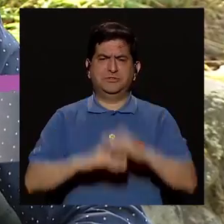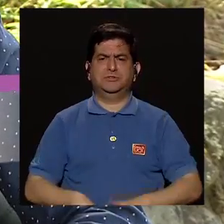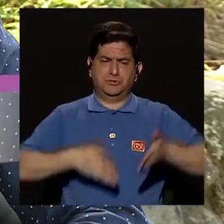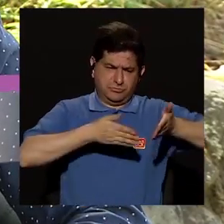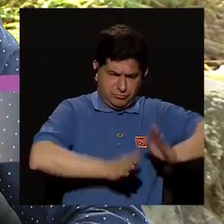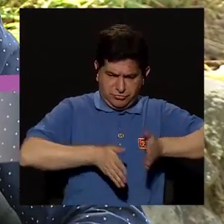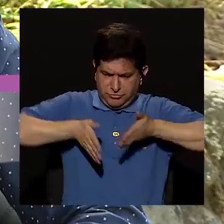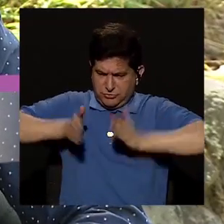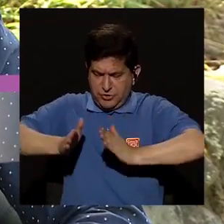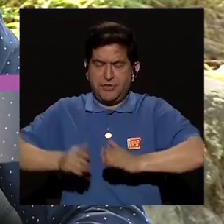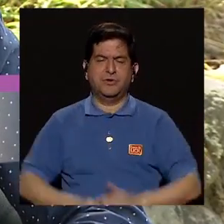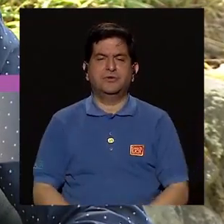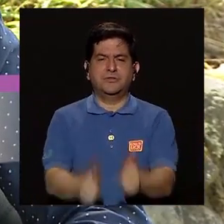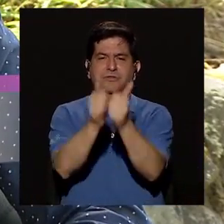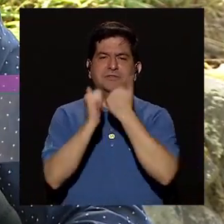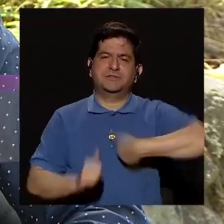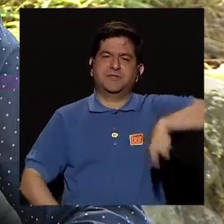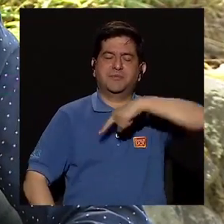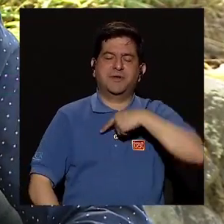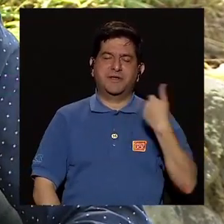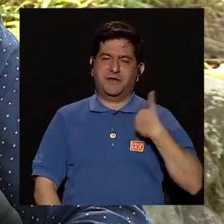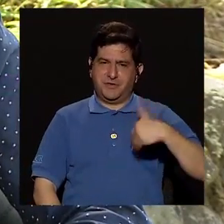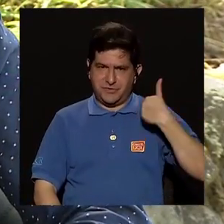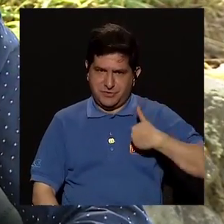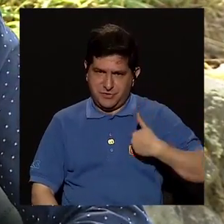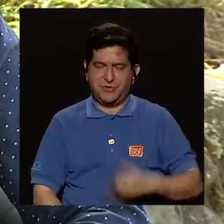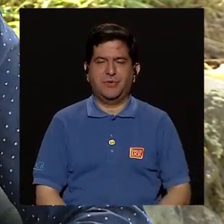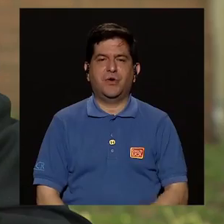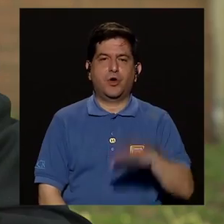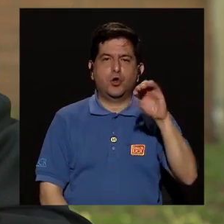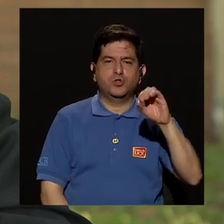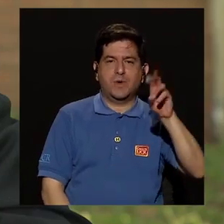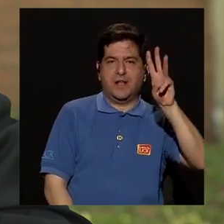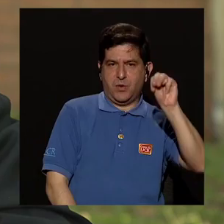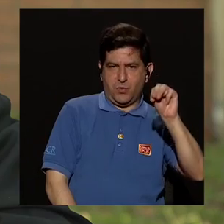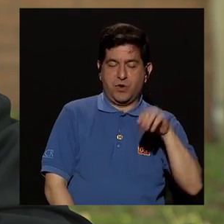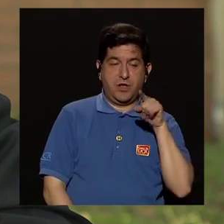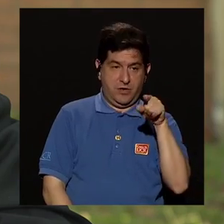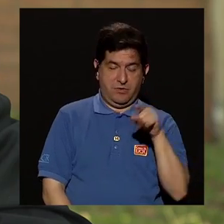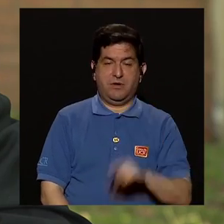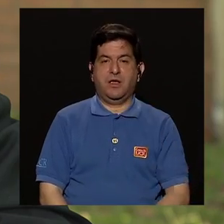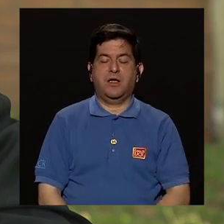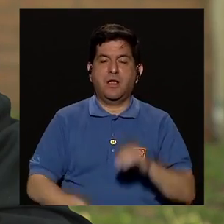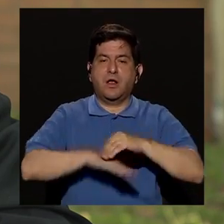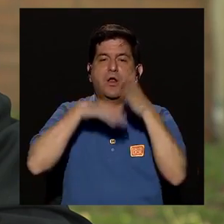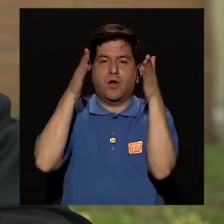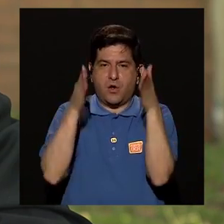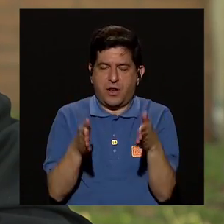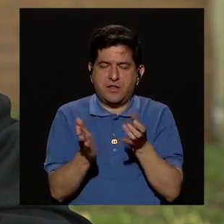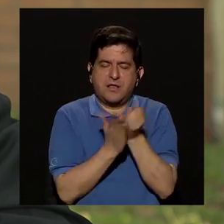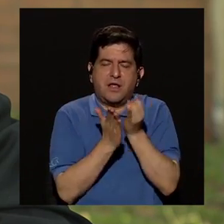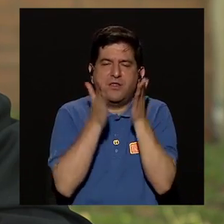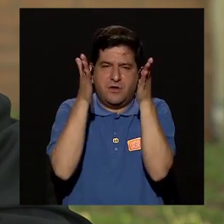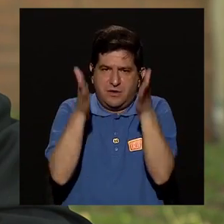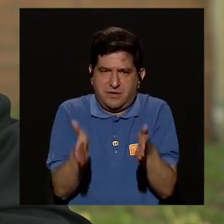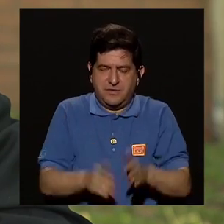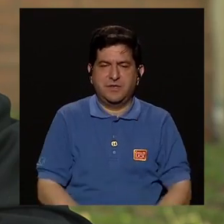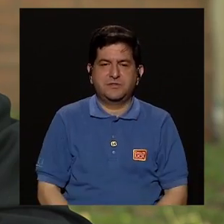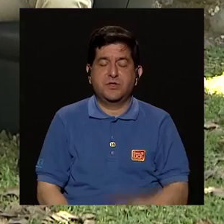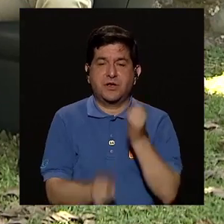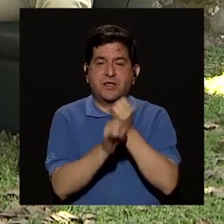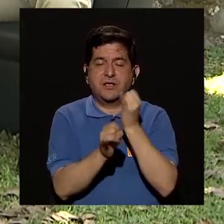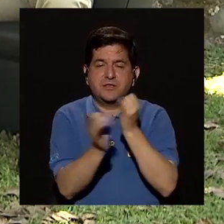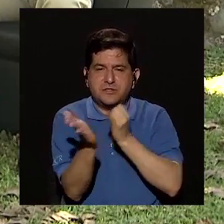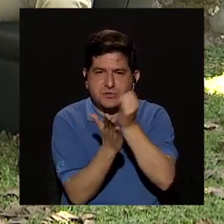en los hijos y para esto nos acompaña el señor Osvaldo Murillo. Él es orientador, investigador